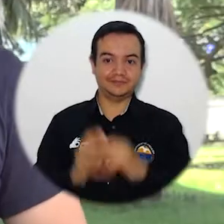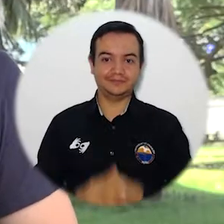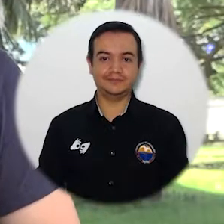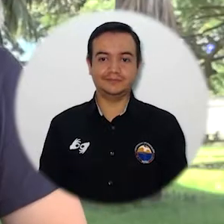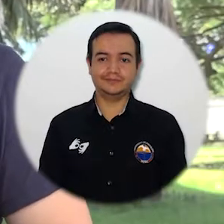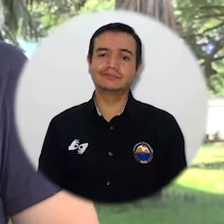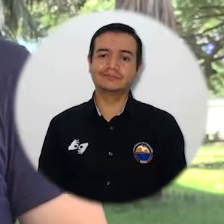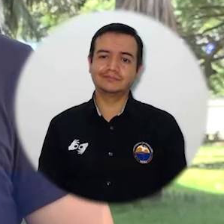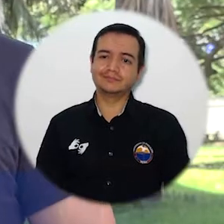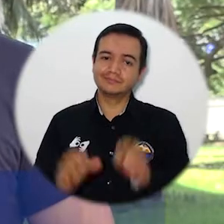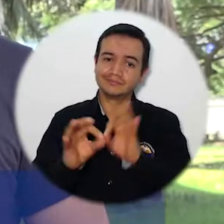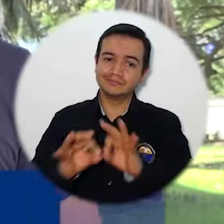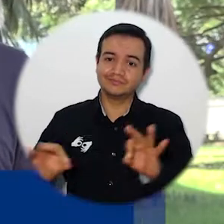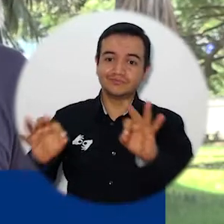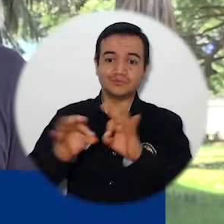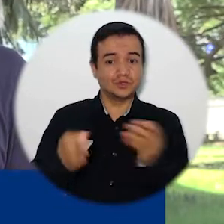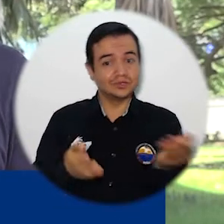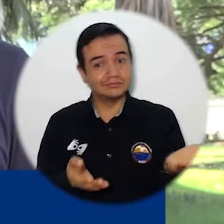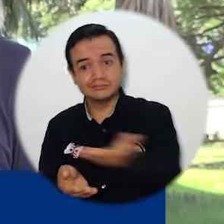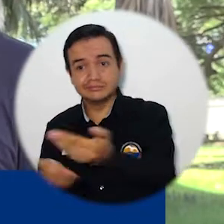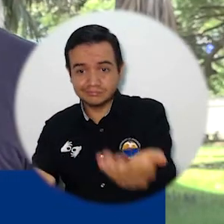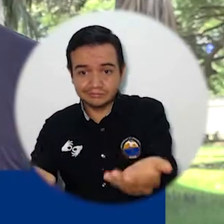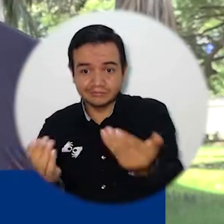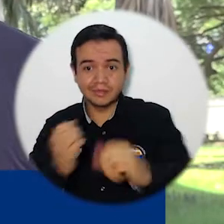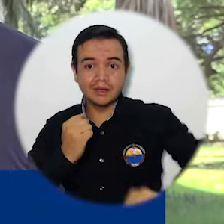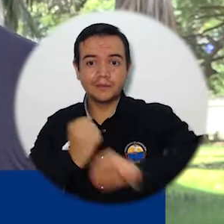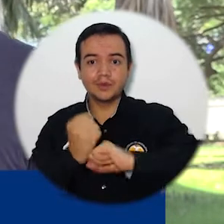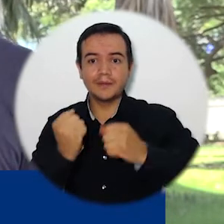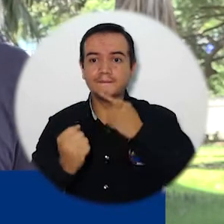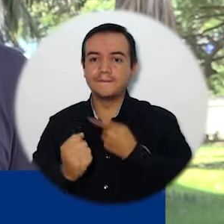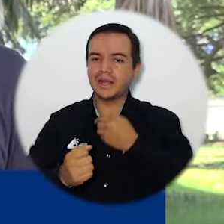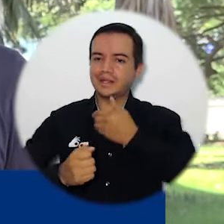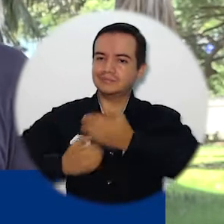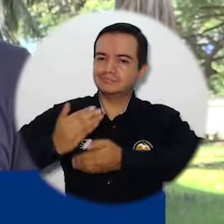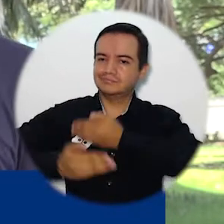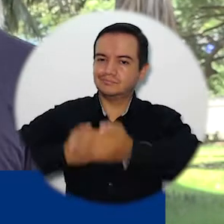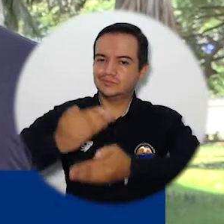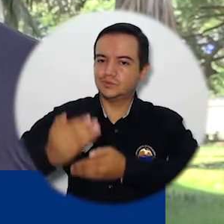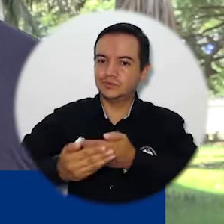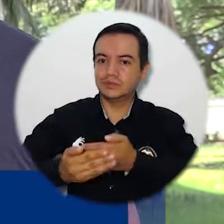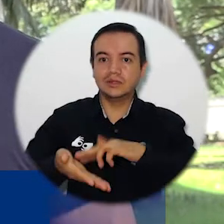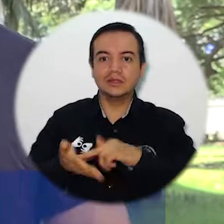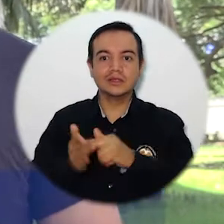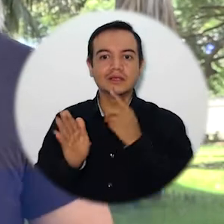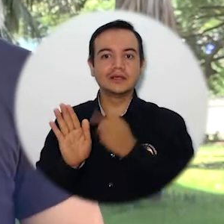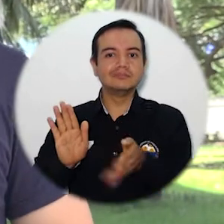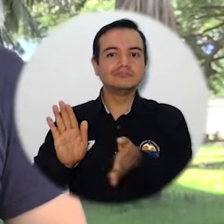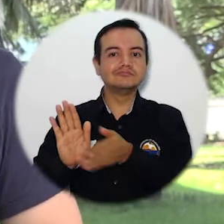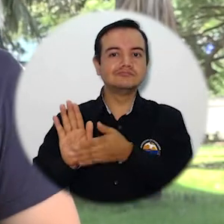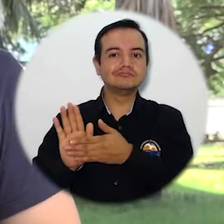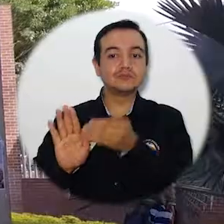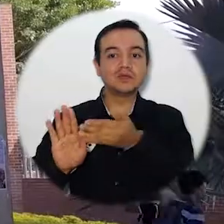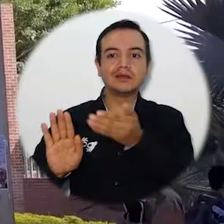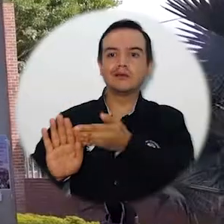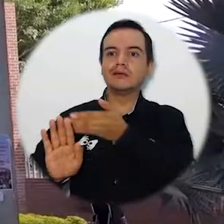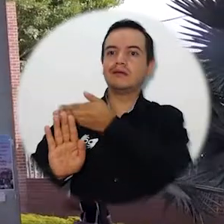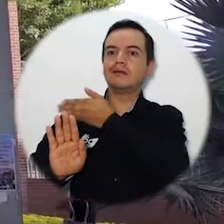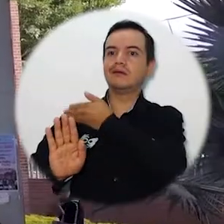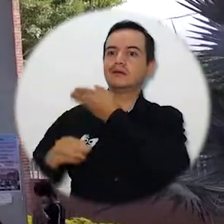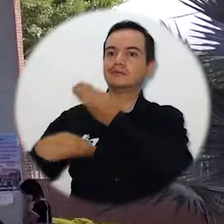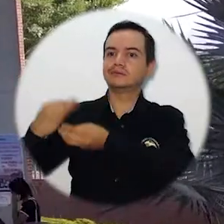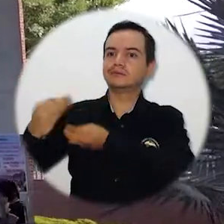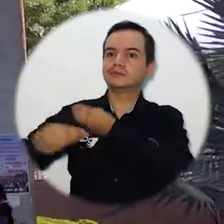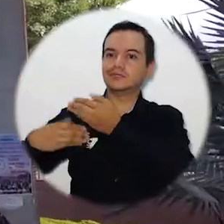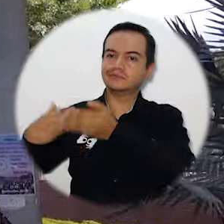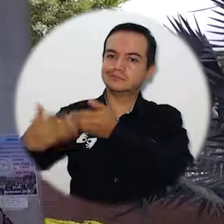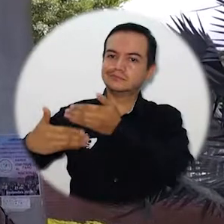Es pertinente que hagamos parte del proceso de la renovación de la acreditación institucional, ya que esto es garantía y sustento del desarrollo que se ha venido ejecutando